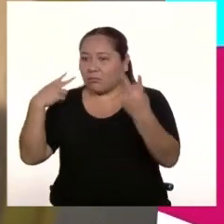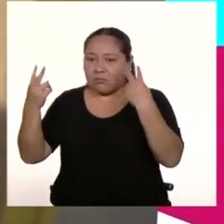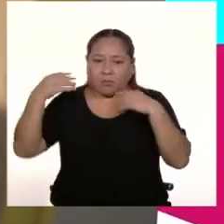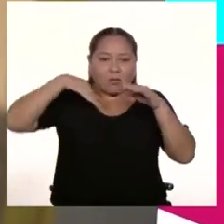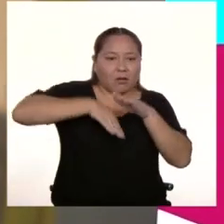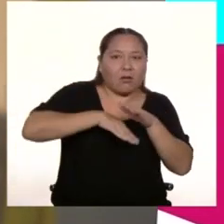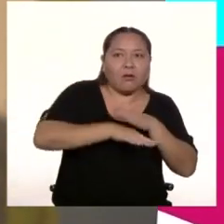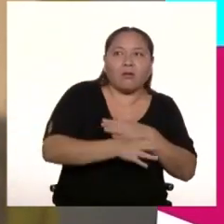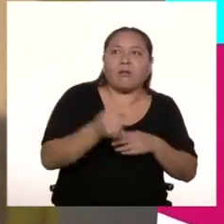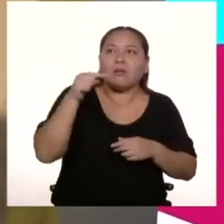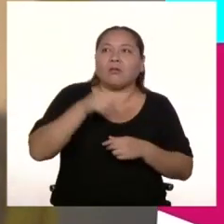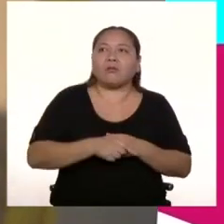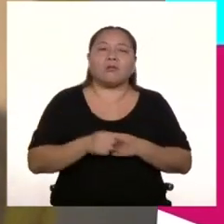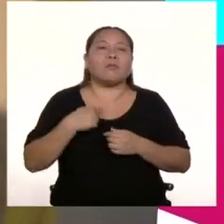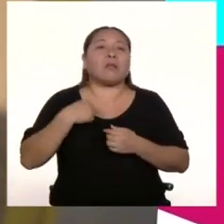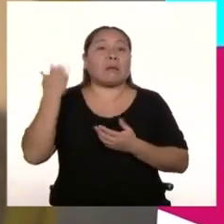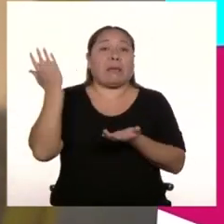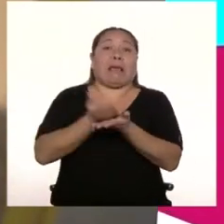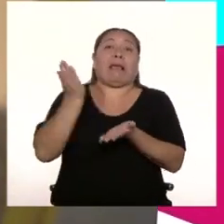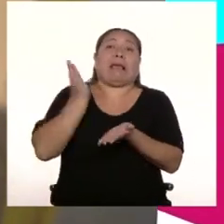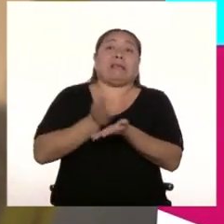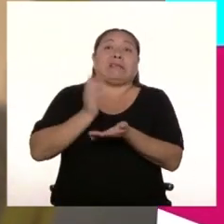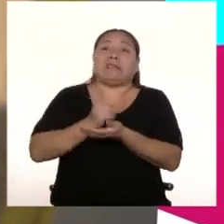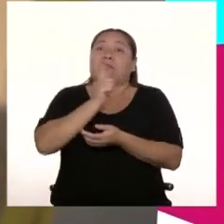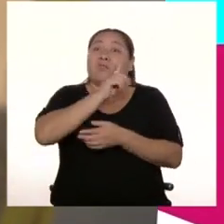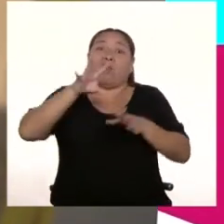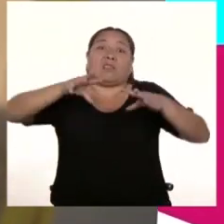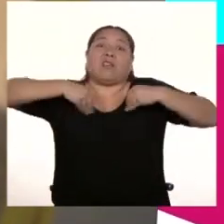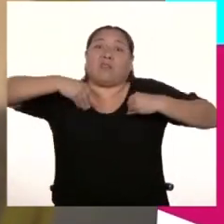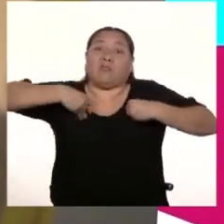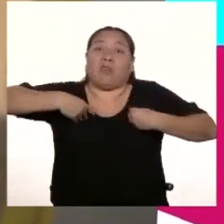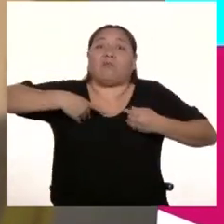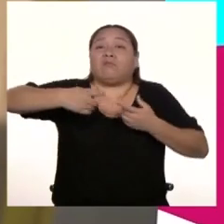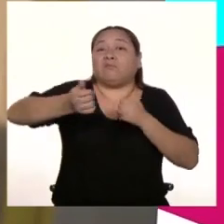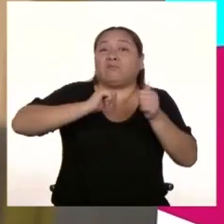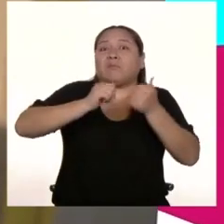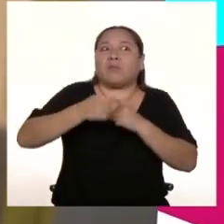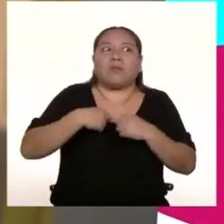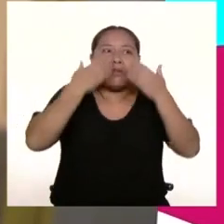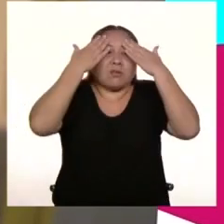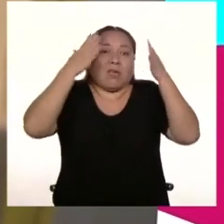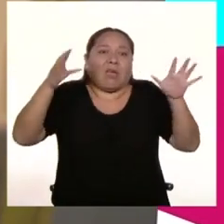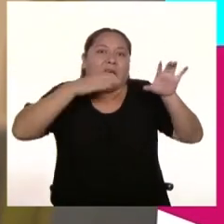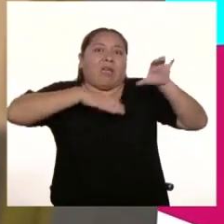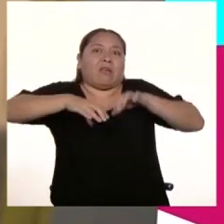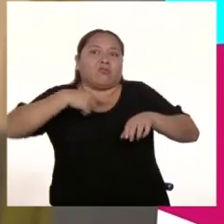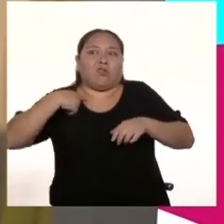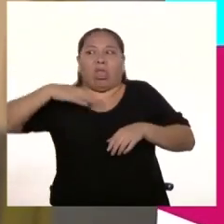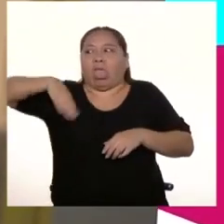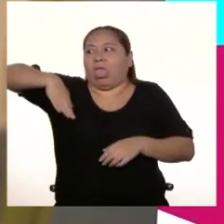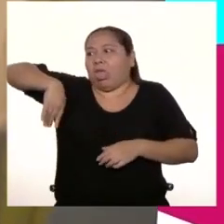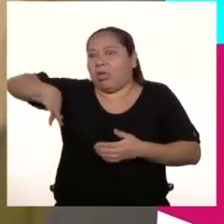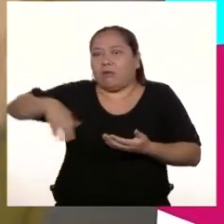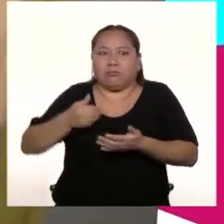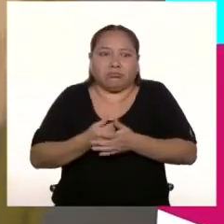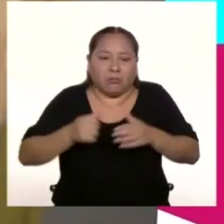invité de miedo porque me iba a castigar. Al subir las clases, un examen tuve que hacer. Como había llegado tarde, no lo hice nada bien.